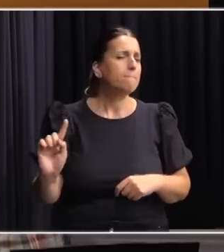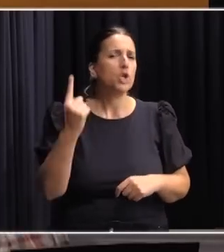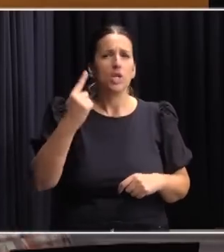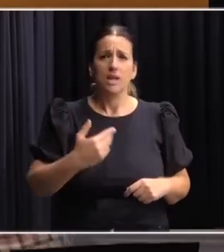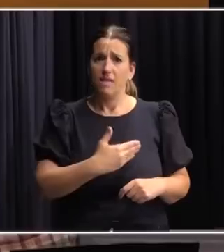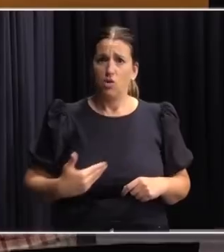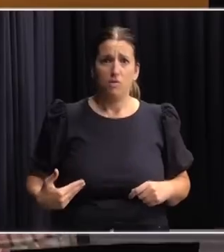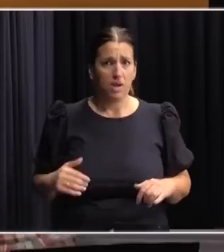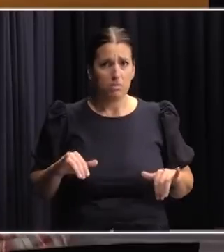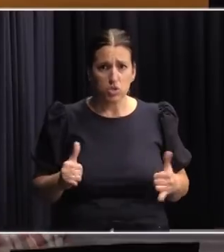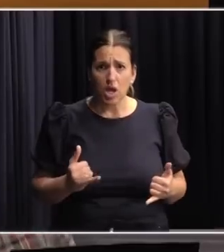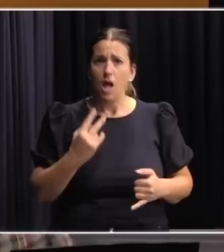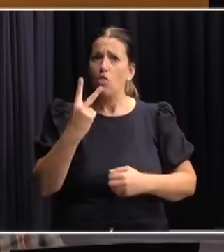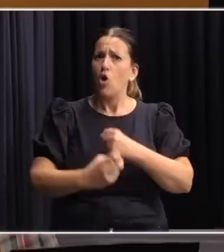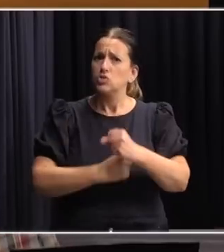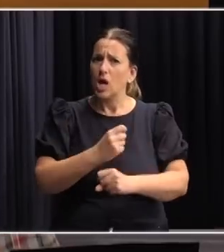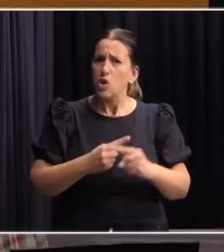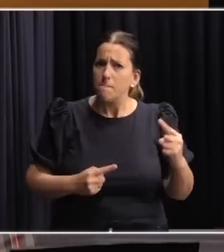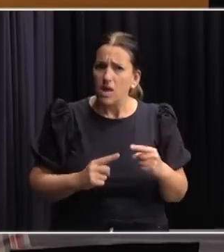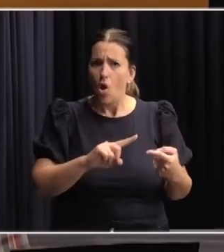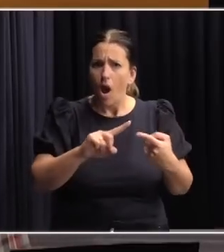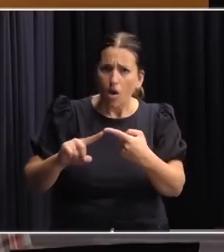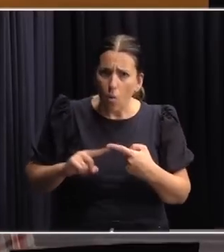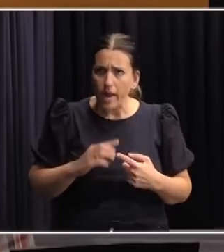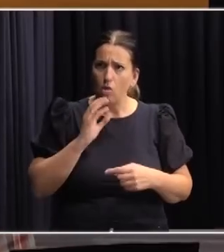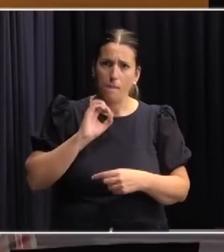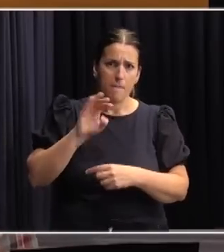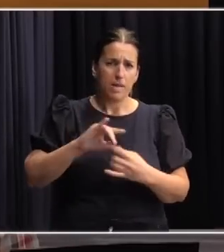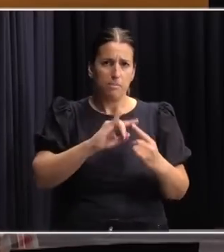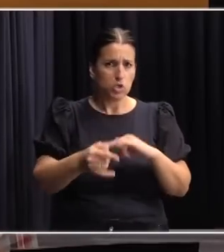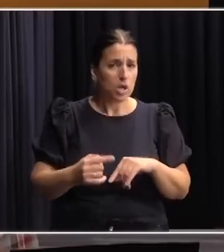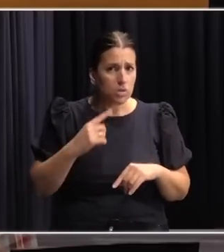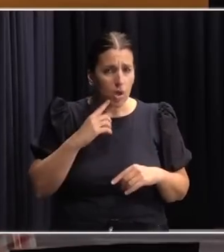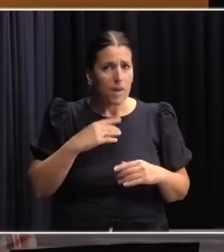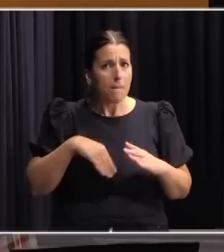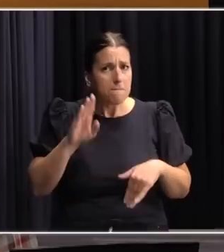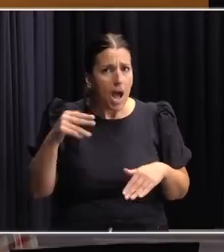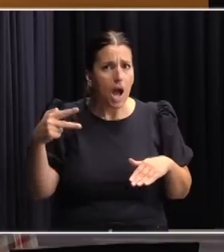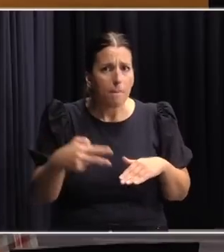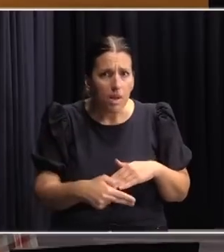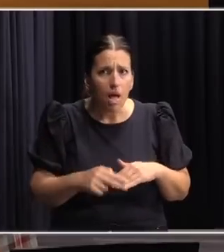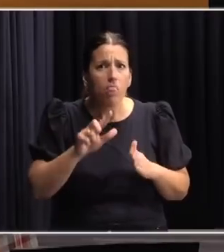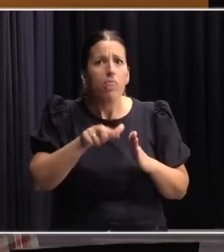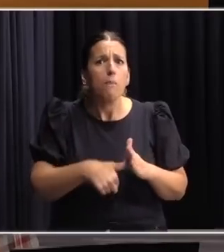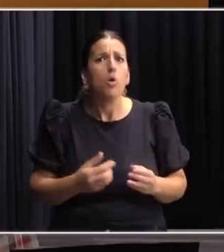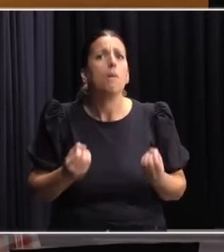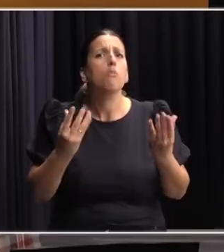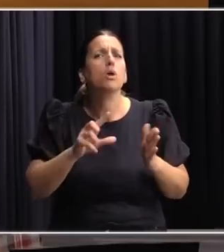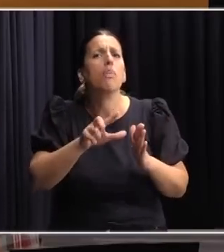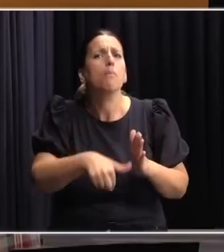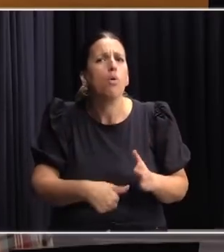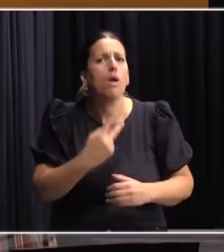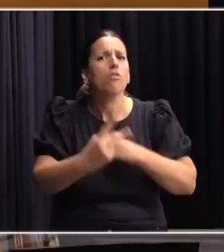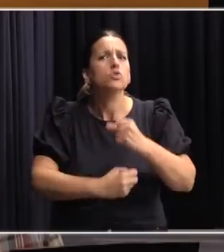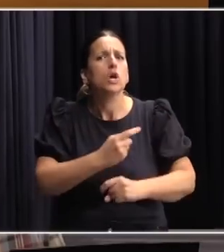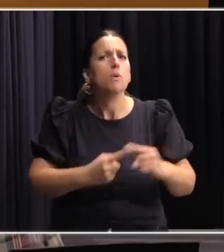gobierno, llevó más de dos años y medio, digamos, el acuerdo de enviar el proyecto, si ese plazo fue mayor al que hubiera deseado y a qué motivos lo atribuye.